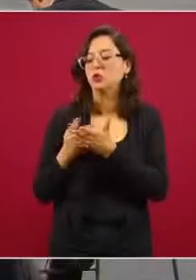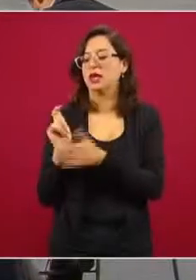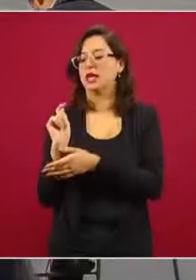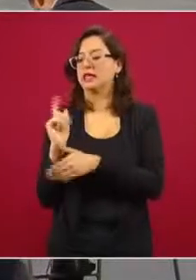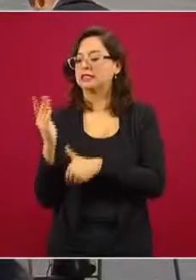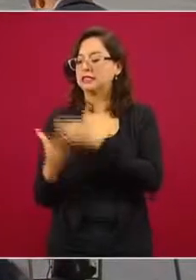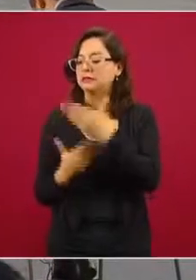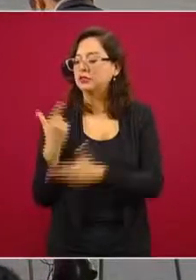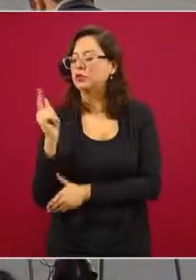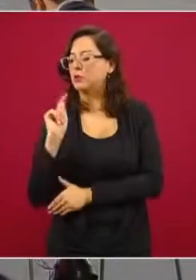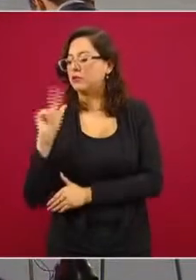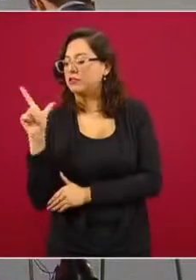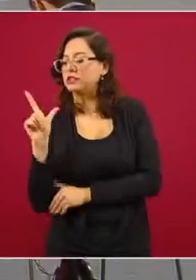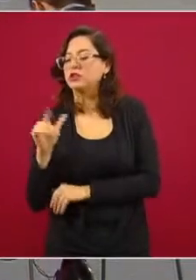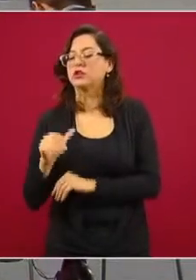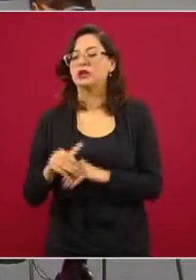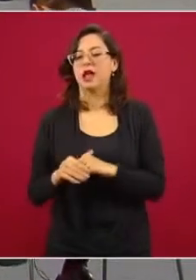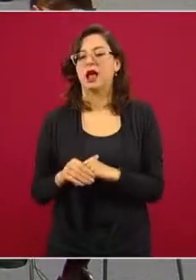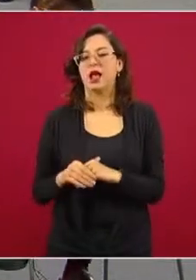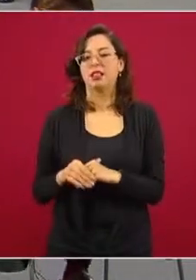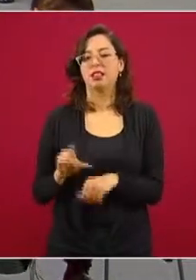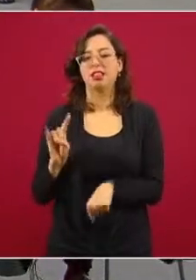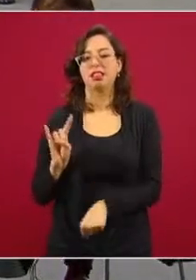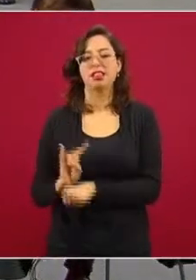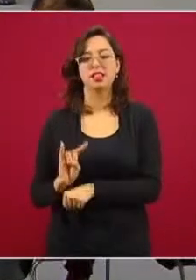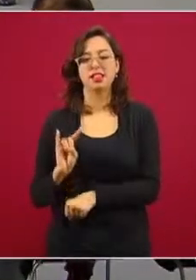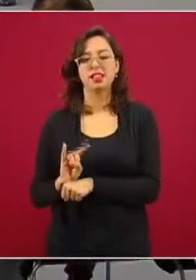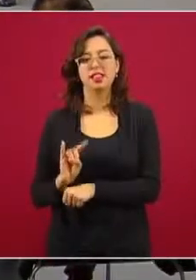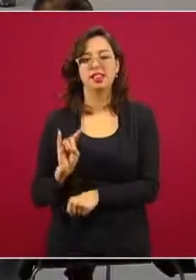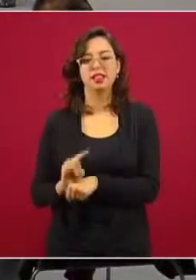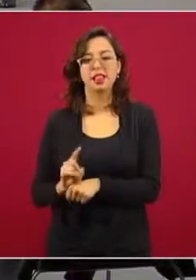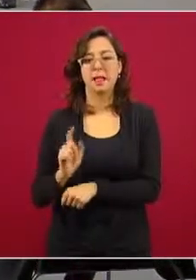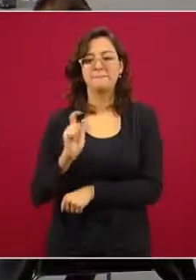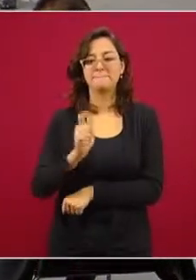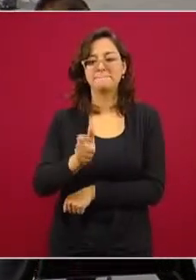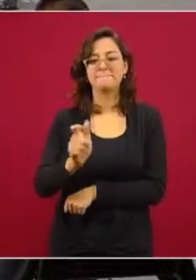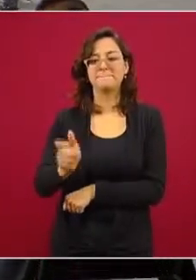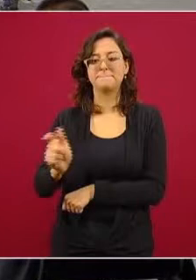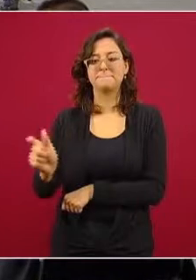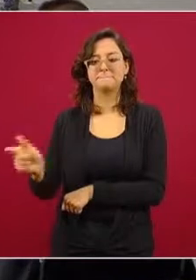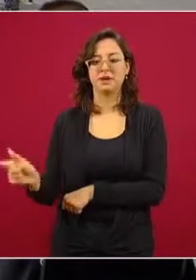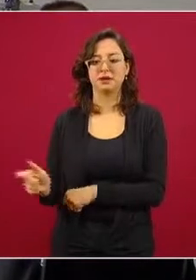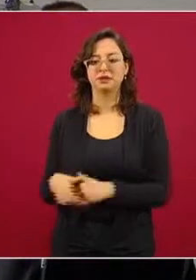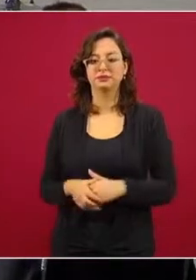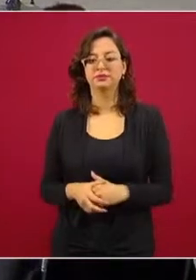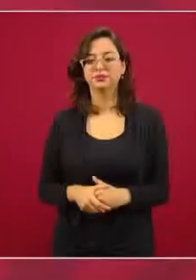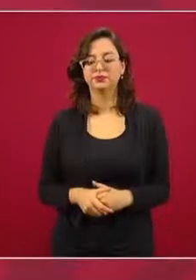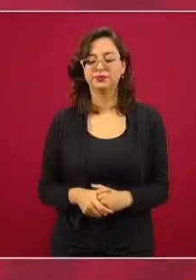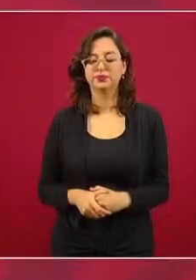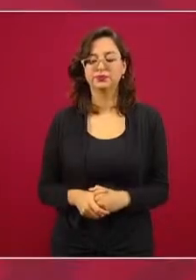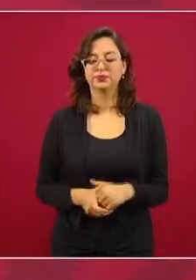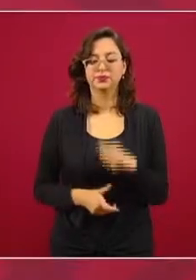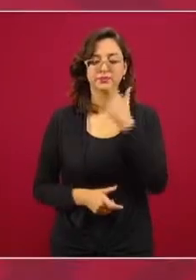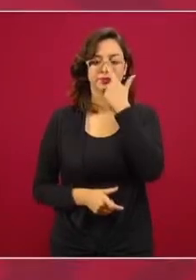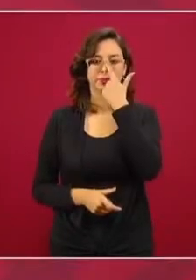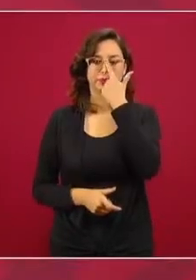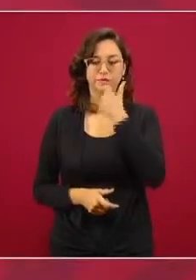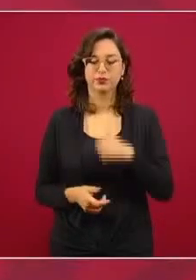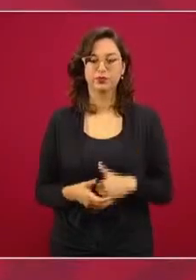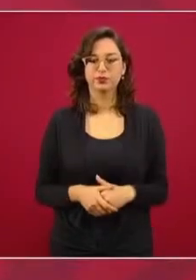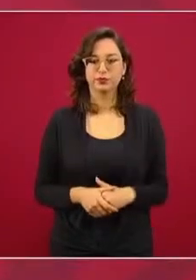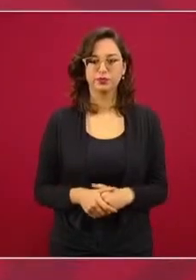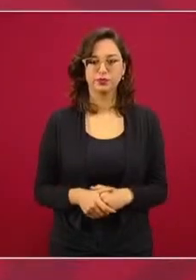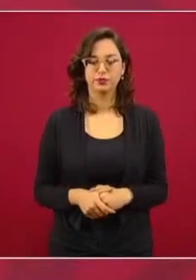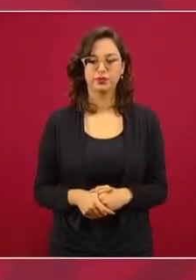servicios,